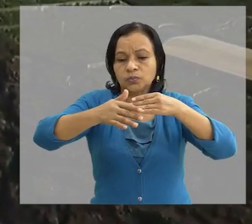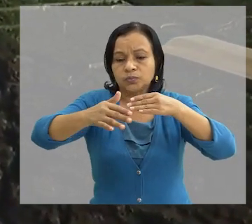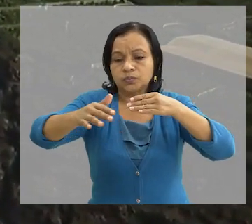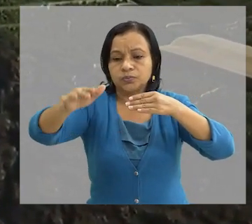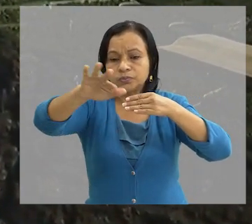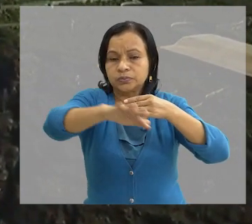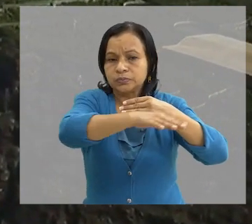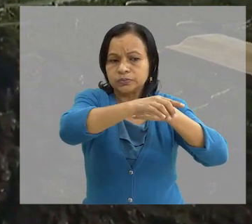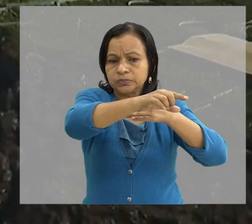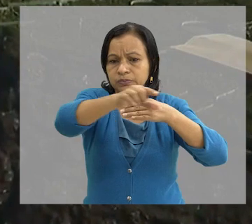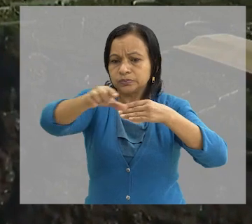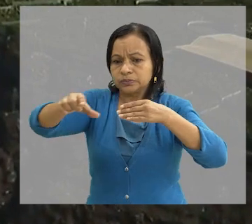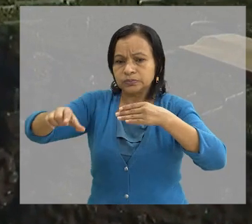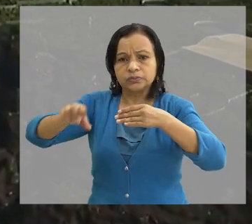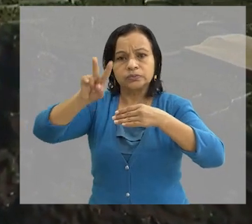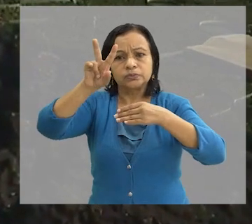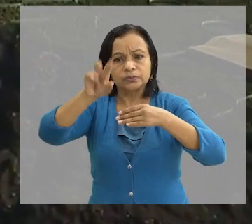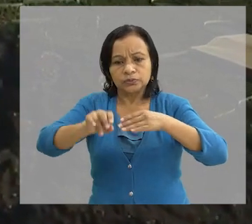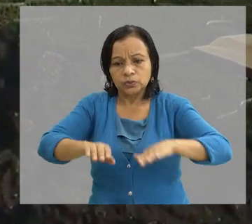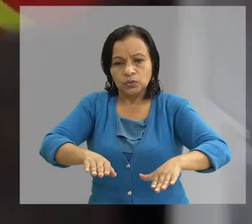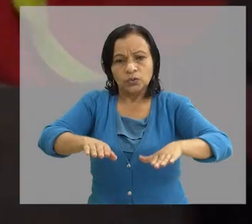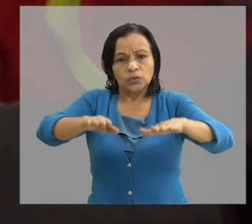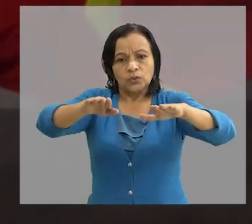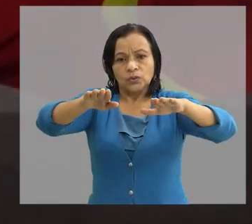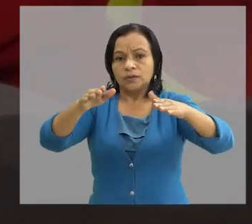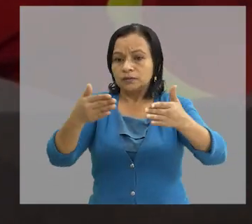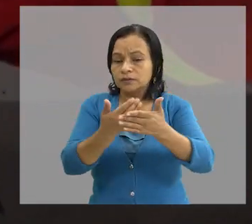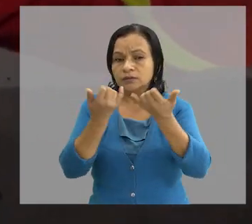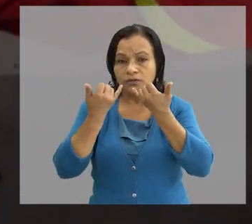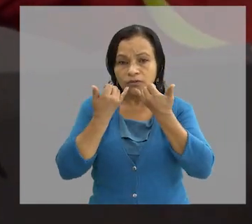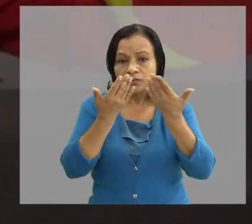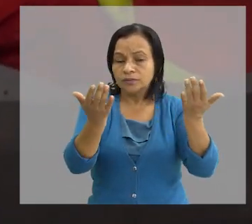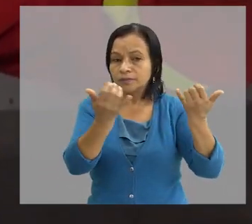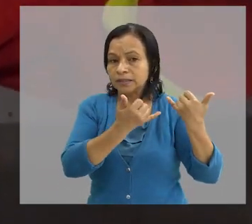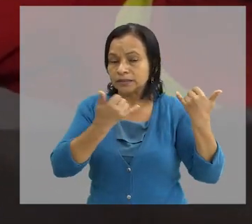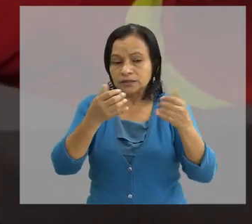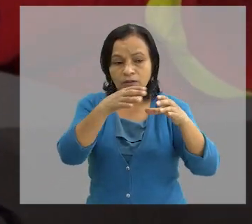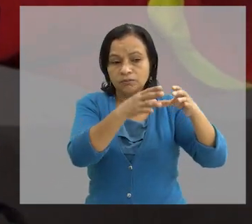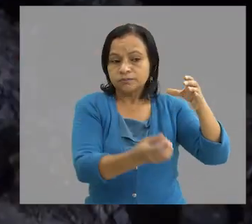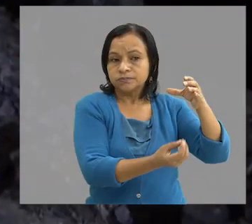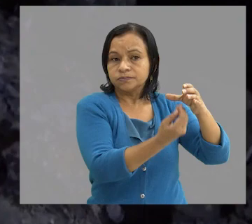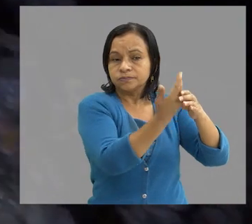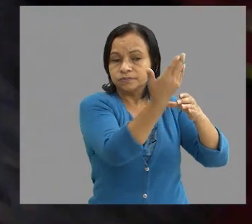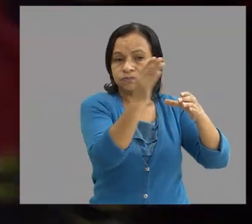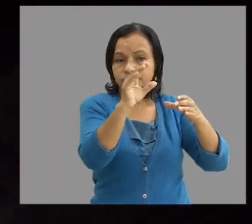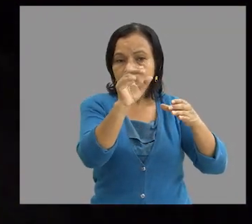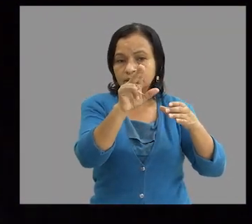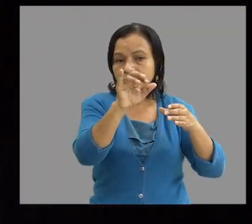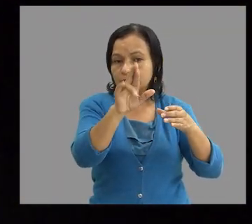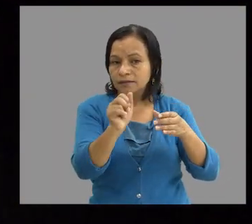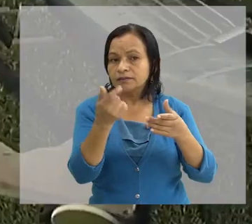formado una lengua de más de 20 hectáreas de superficie Según ha informado el Instituto Vulcanológico de Canarias,